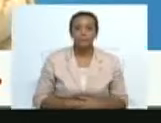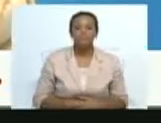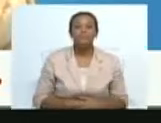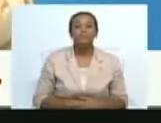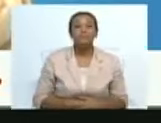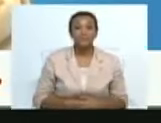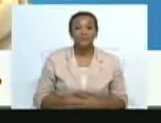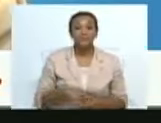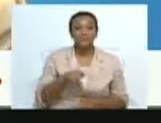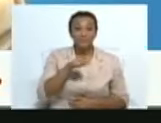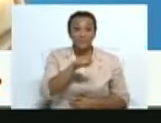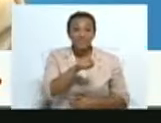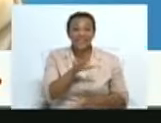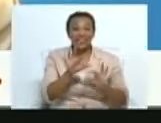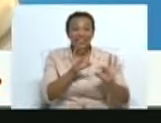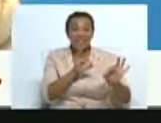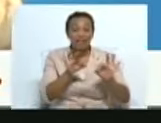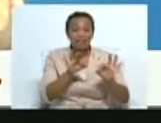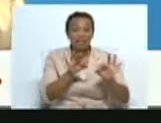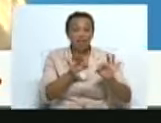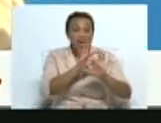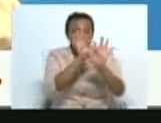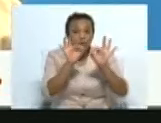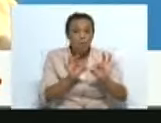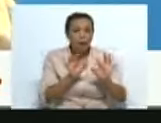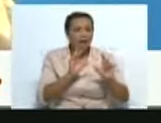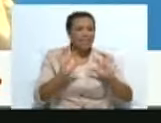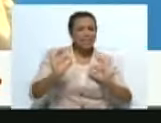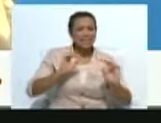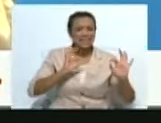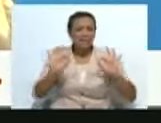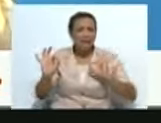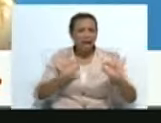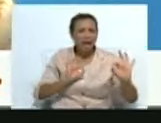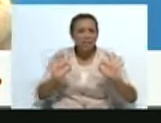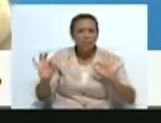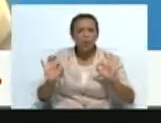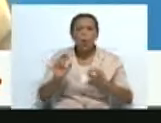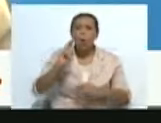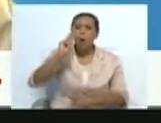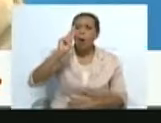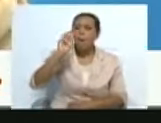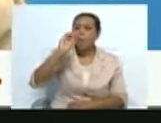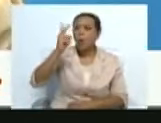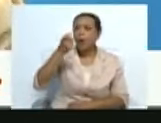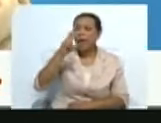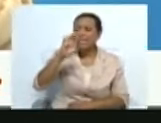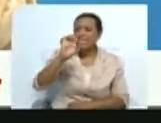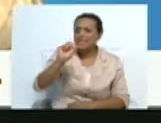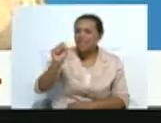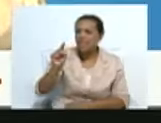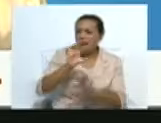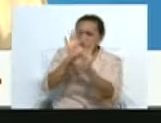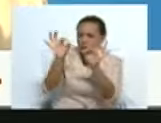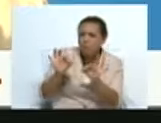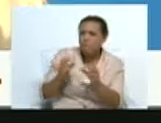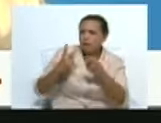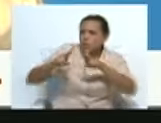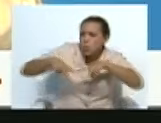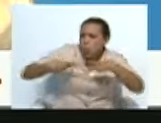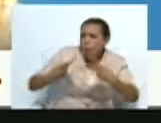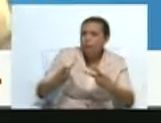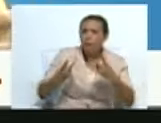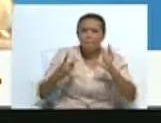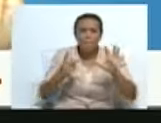transformación de este país, para que la economía de nuestro país siga surgiendo, porque yo les felicito, me dijeron que esos teatros